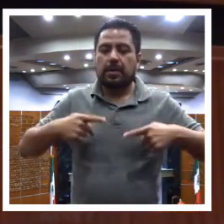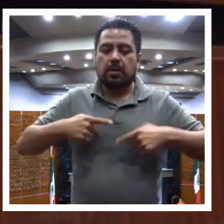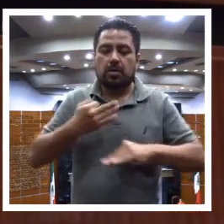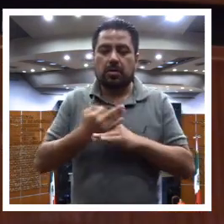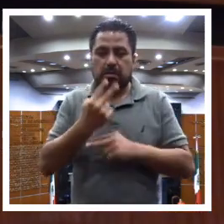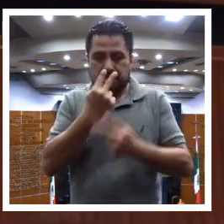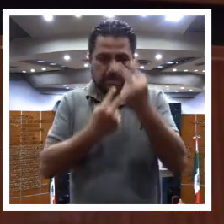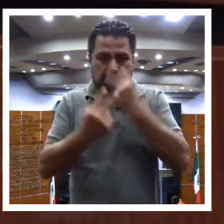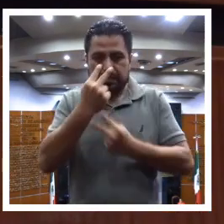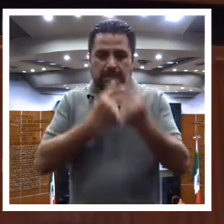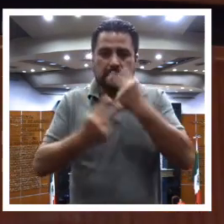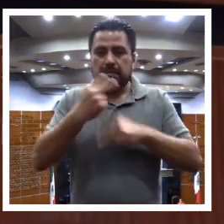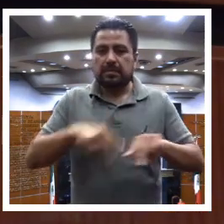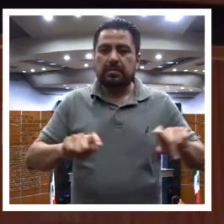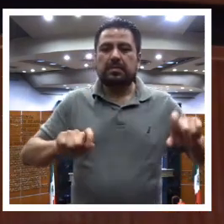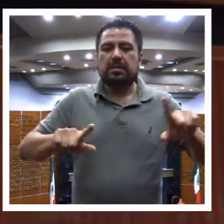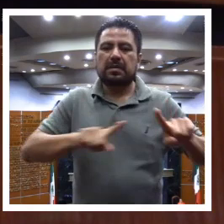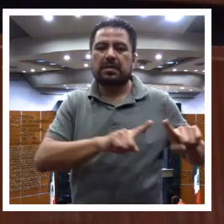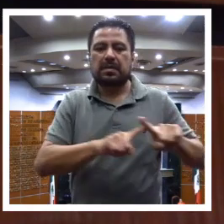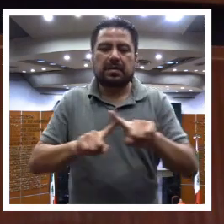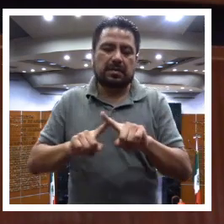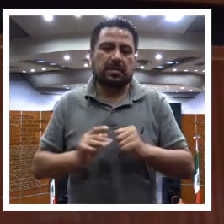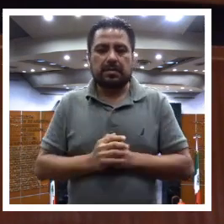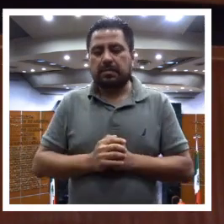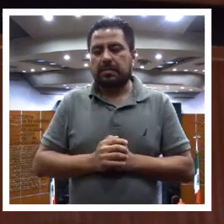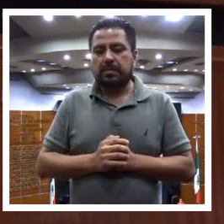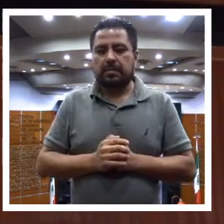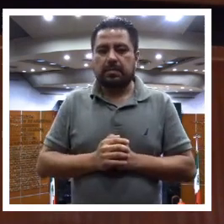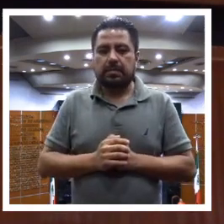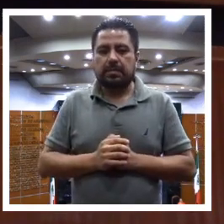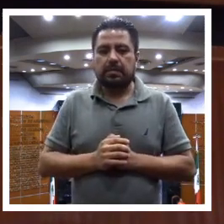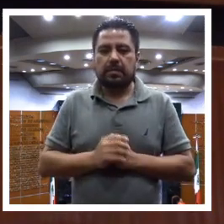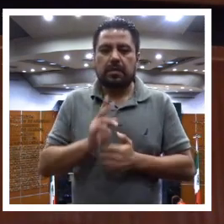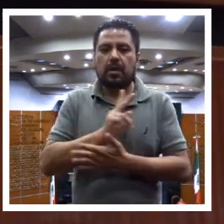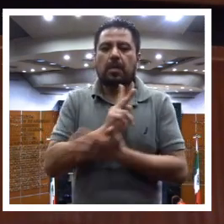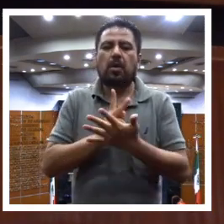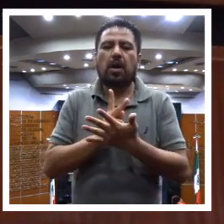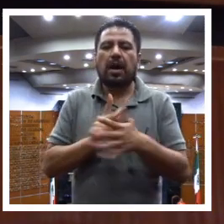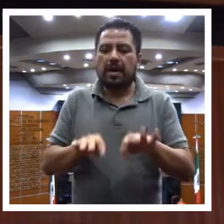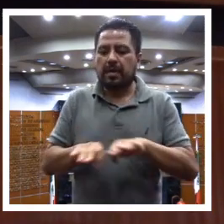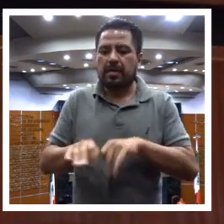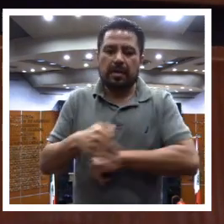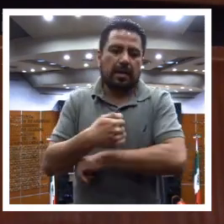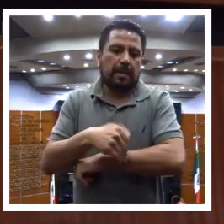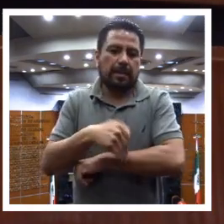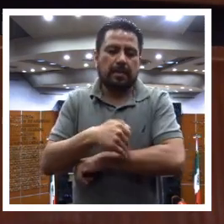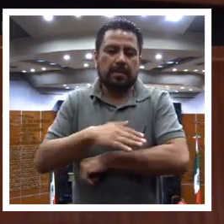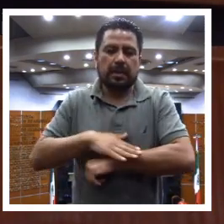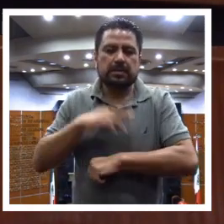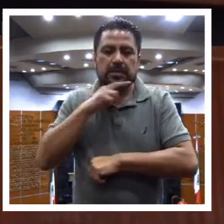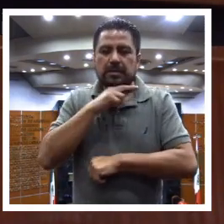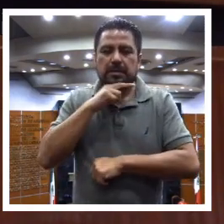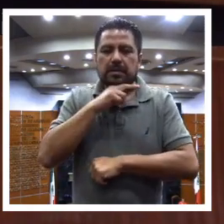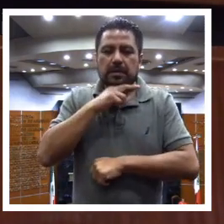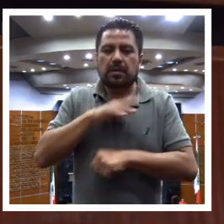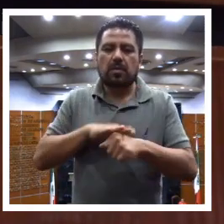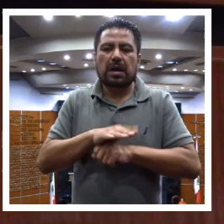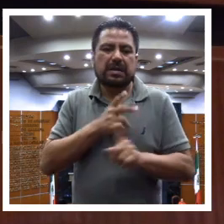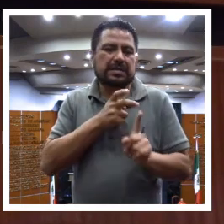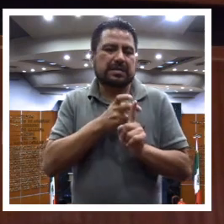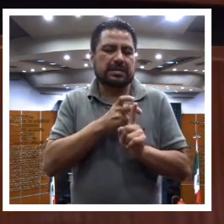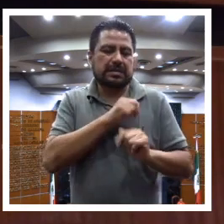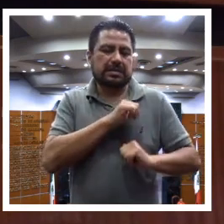siguen esta transmisión a través de los medios digitales. El Programa de Empleo Temporal Inmediato era una